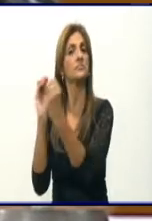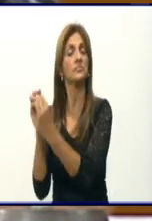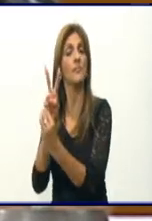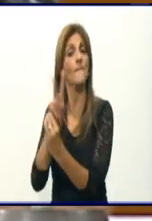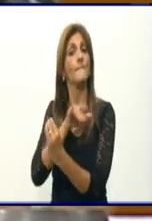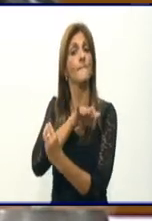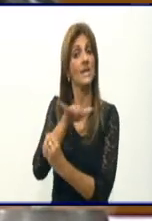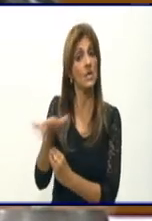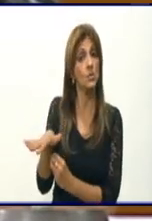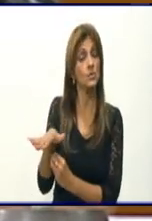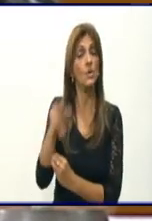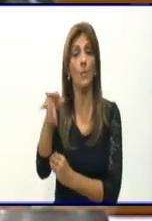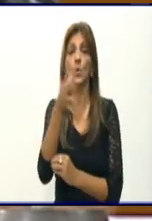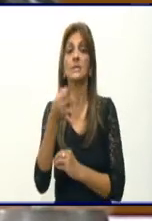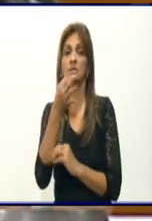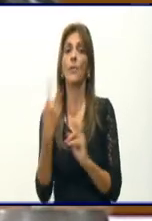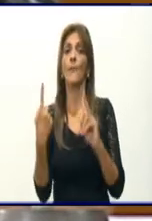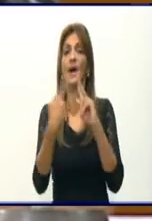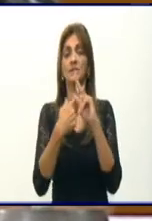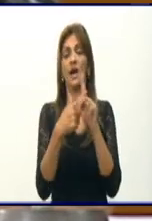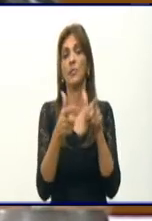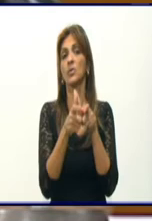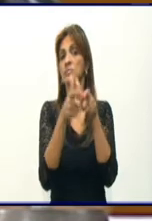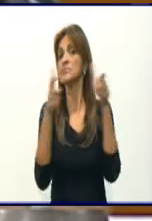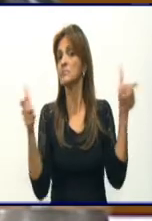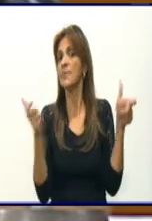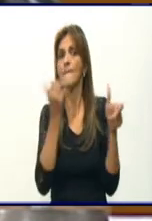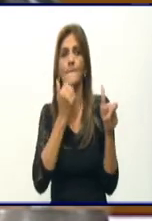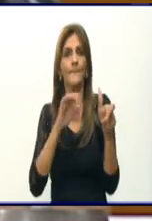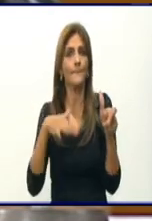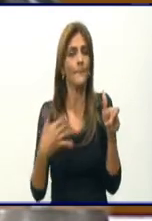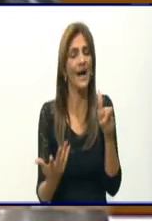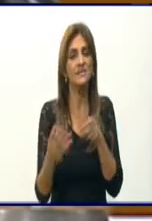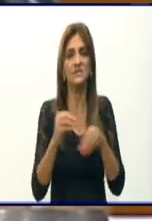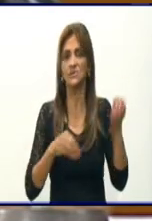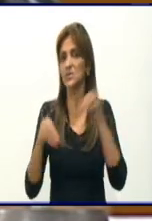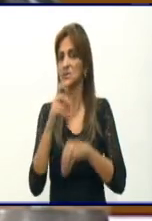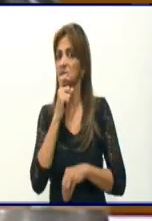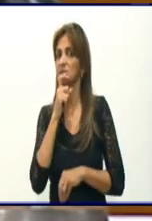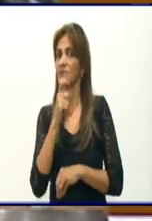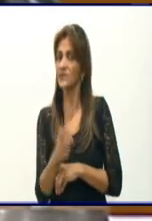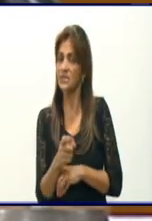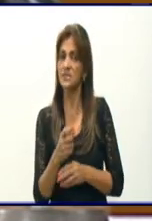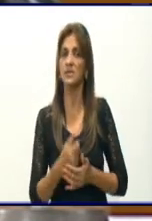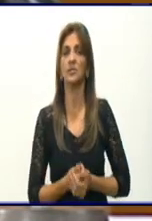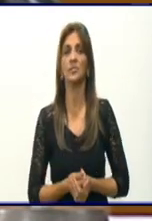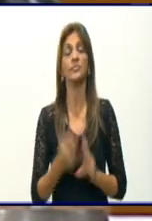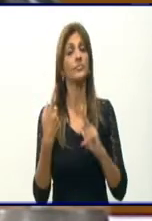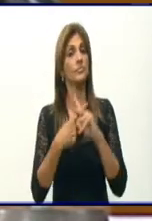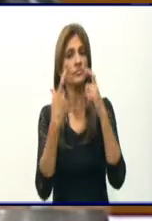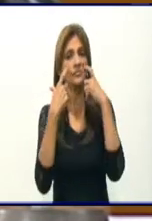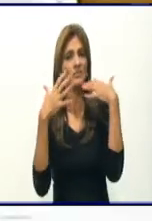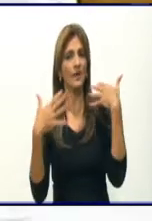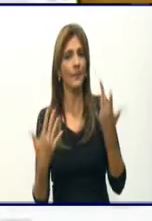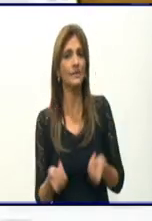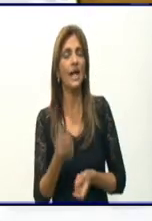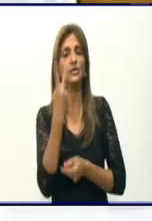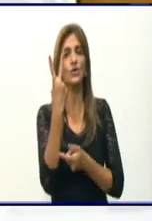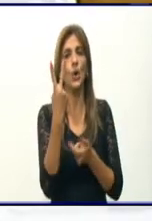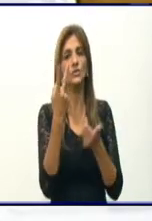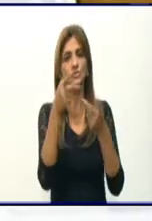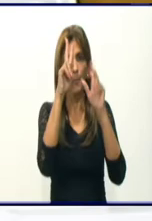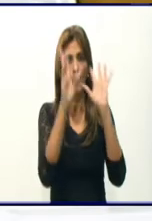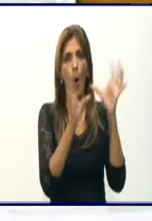sigue siendo el municipio, vayamos hoy, el epicentro de esta situación en la provincia y fundamentalmente las dos áreas de salud que